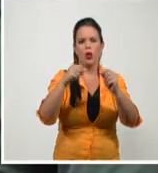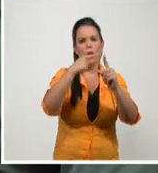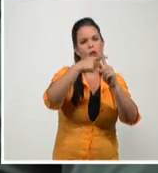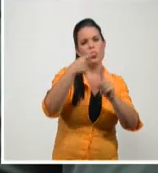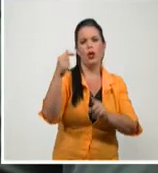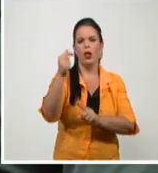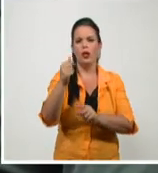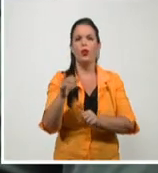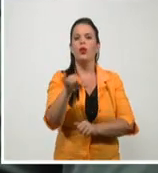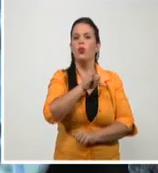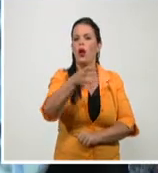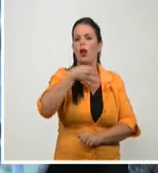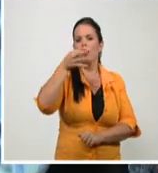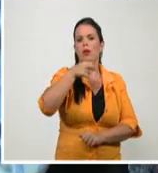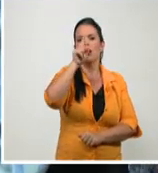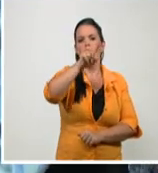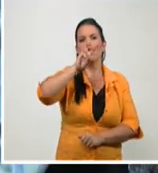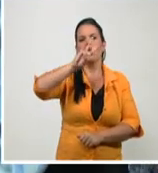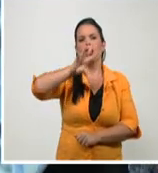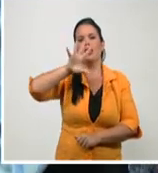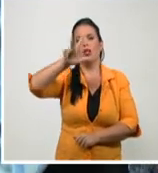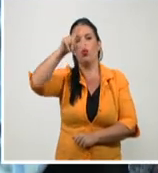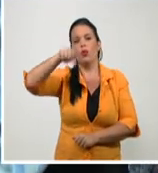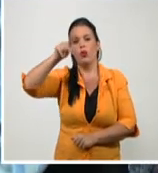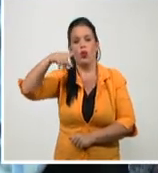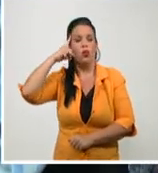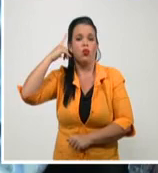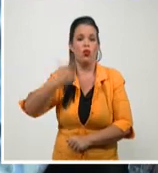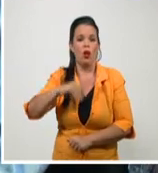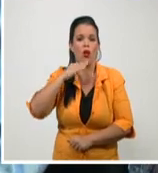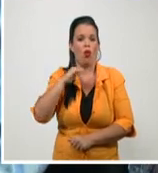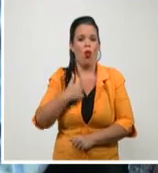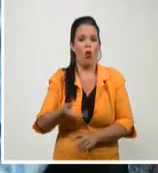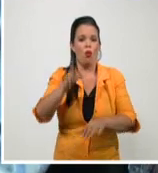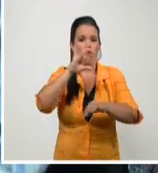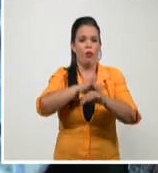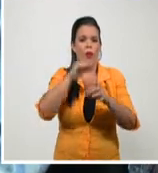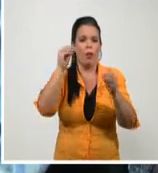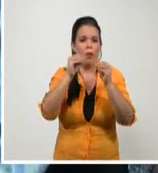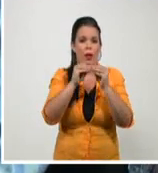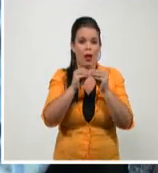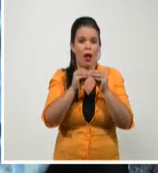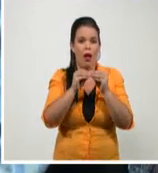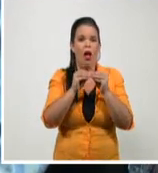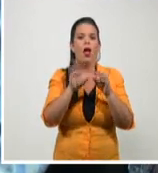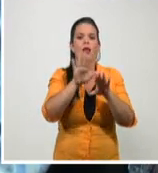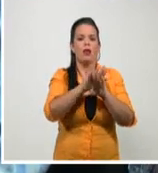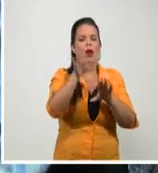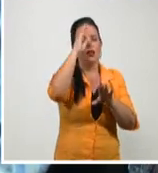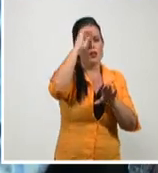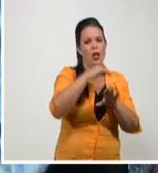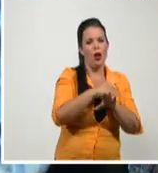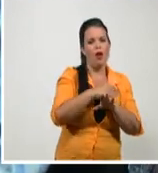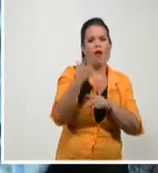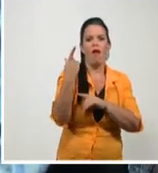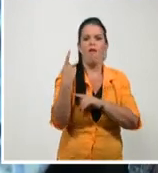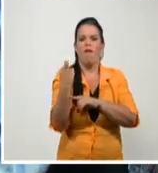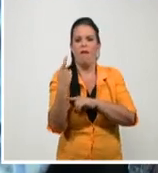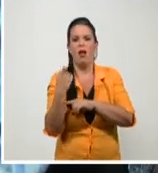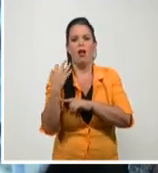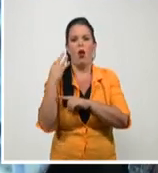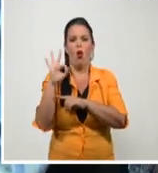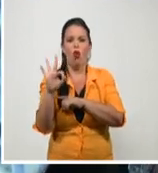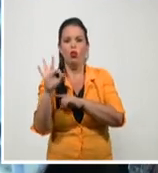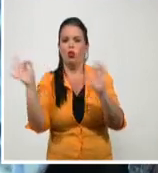casos sin fuentes de infección definida, solo quedan 8, lo cual favorece la vigilancia. Aunque los resultados no son